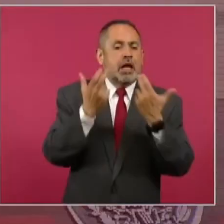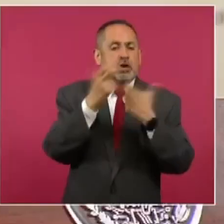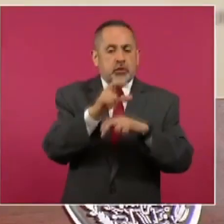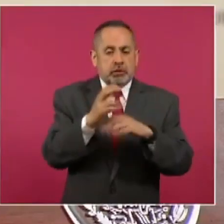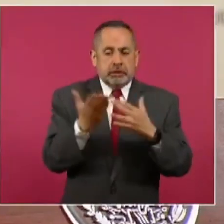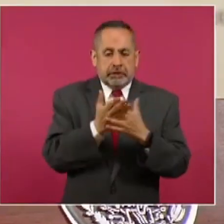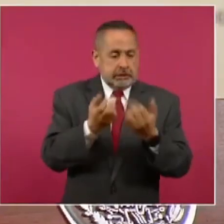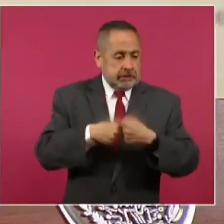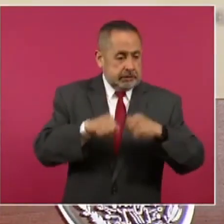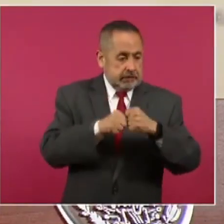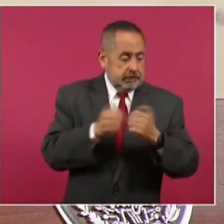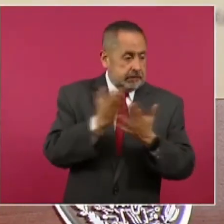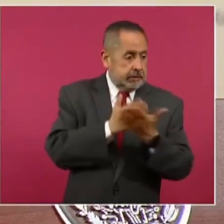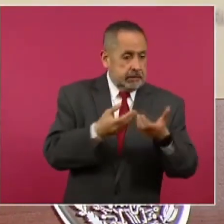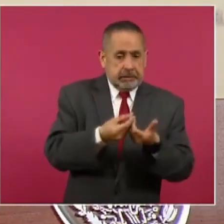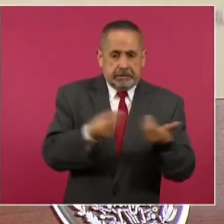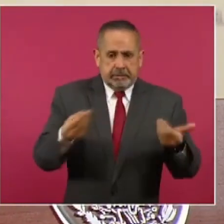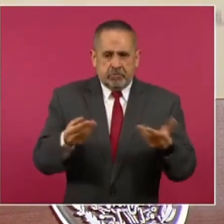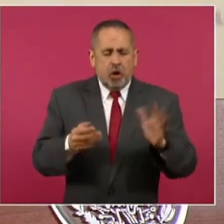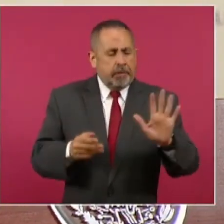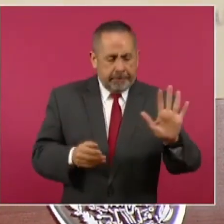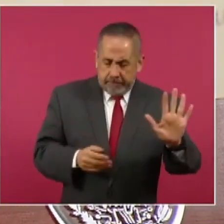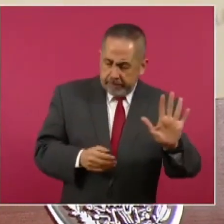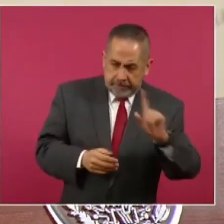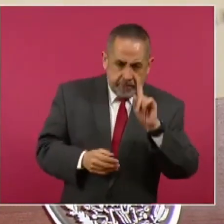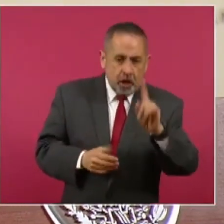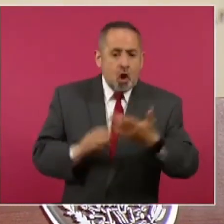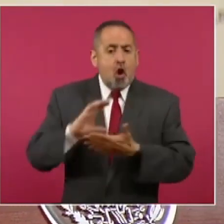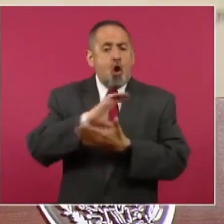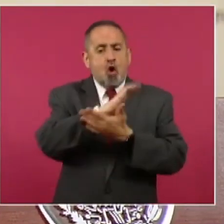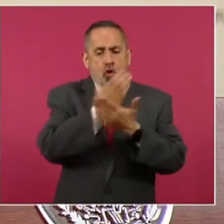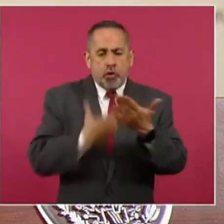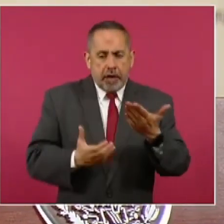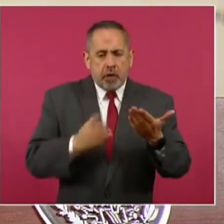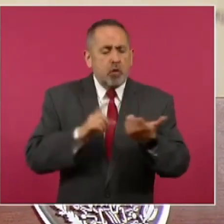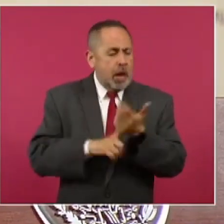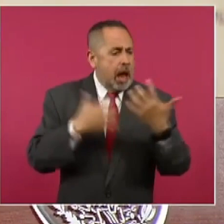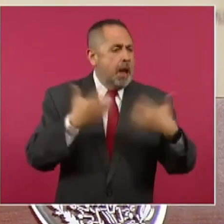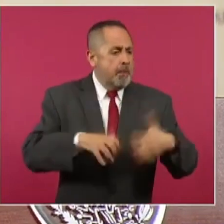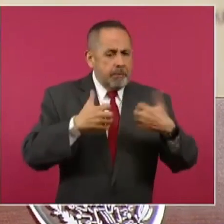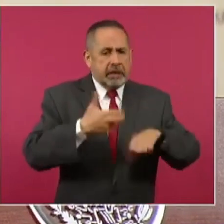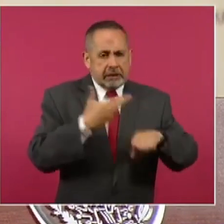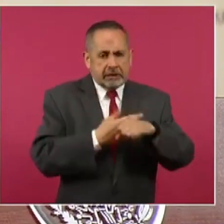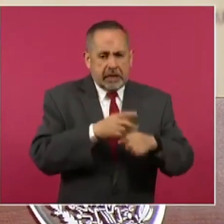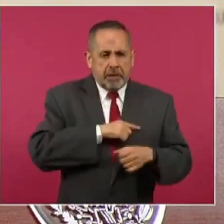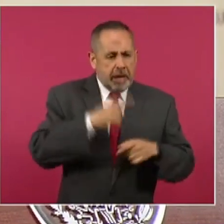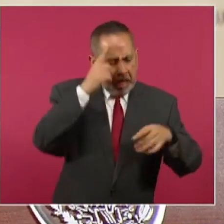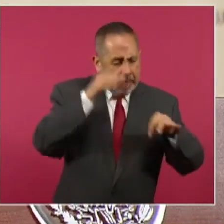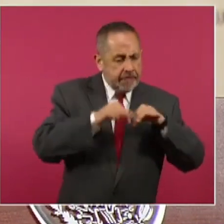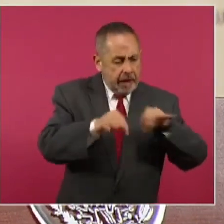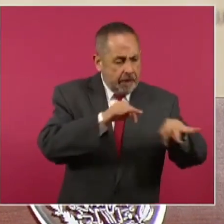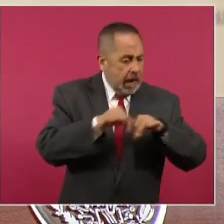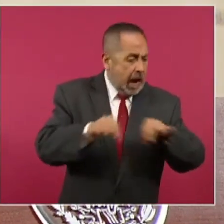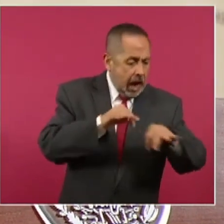Si no, se puede llevar a cabo un contrato con una empresa especializada para hacer un trabajo